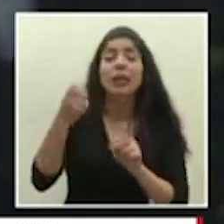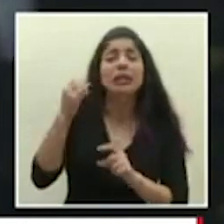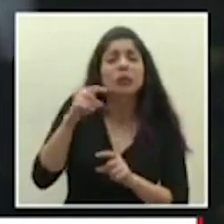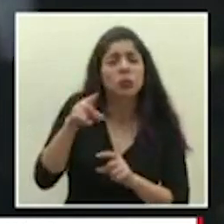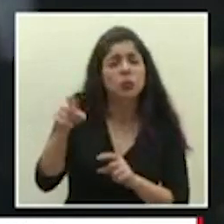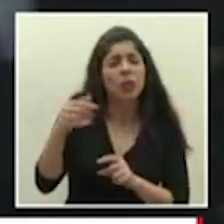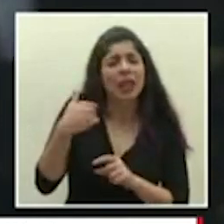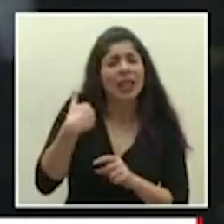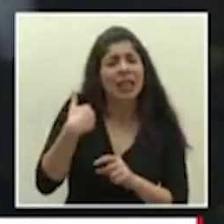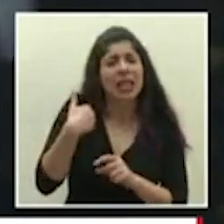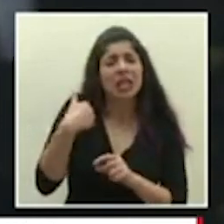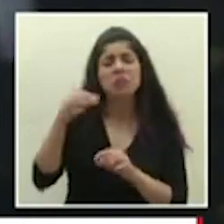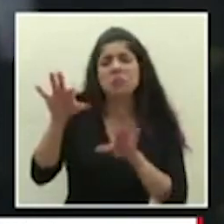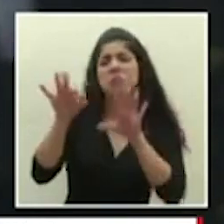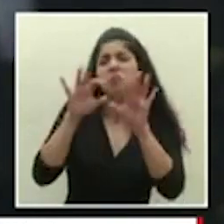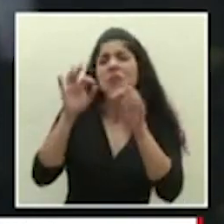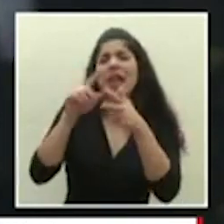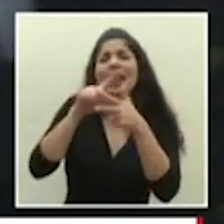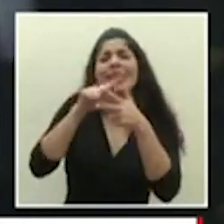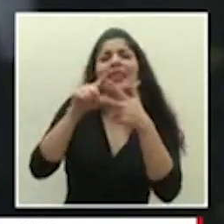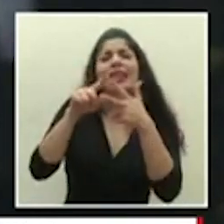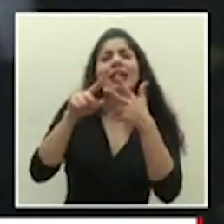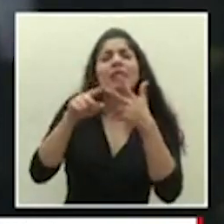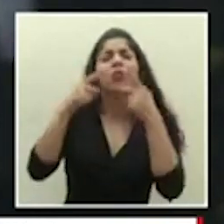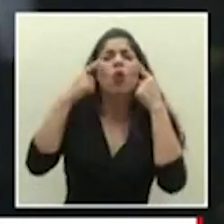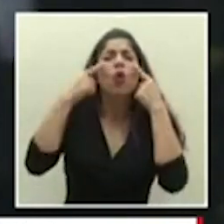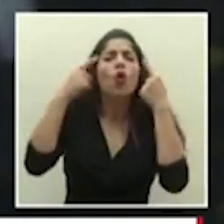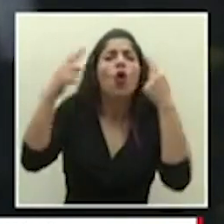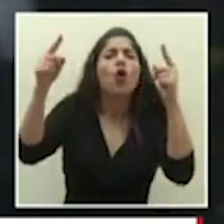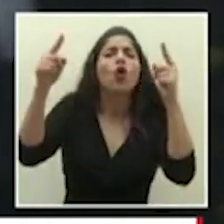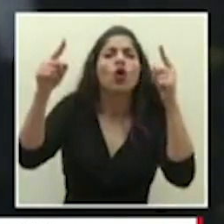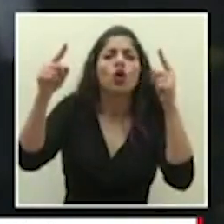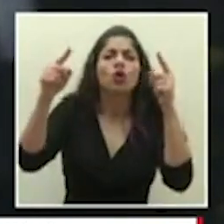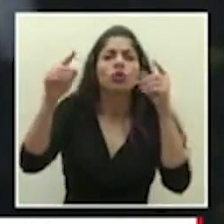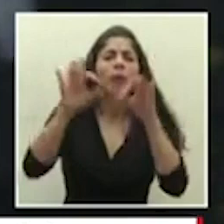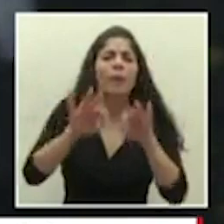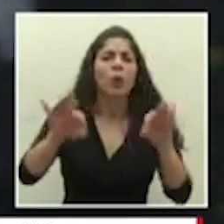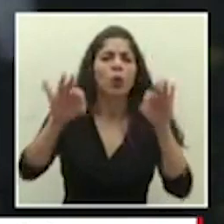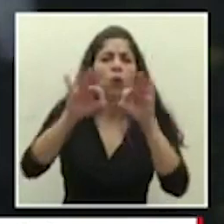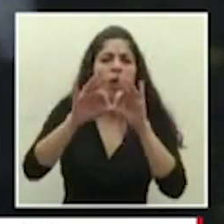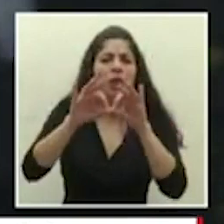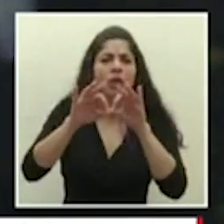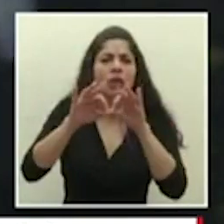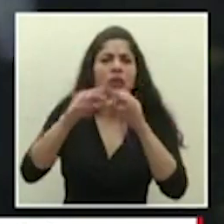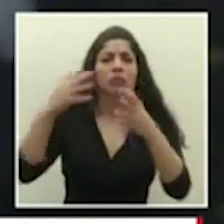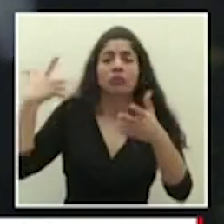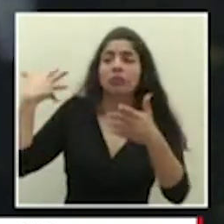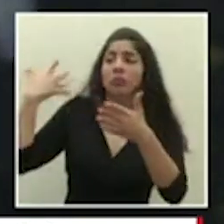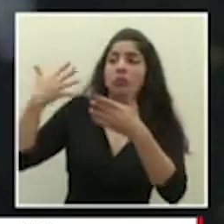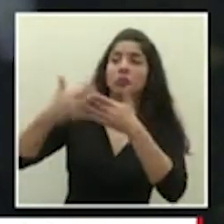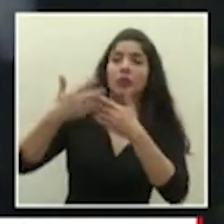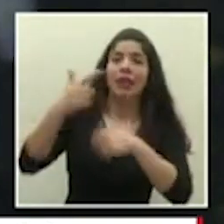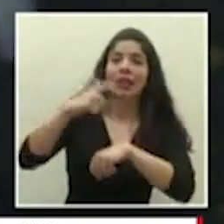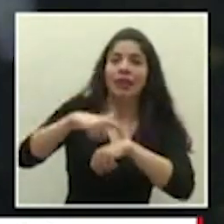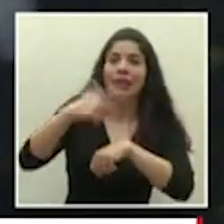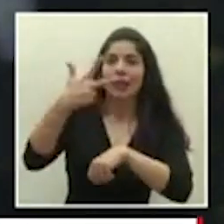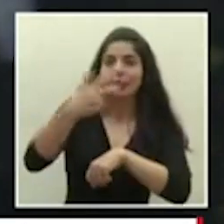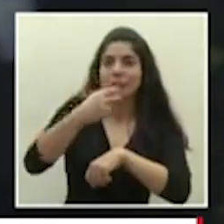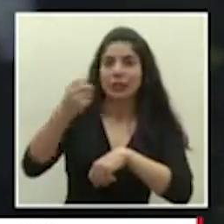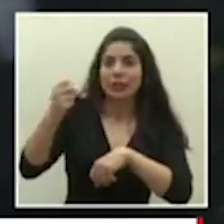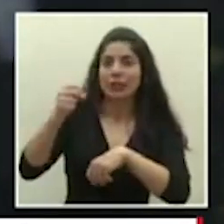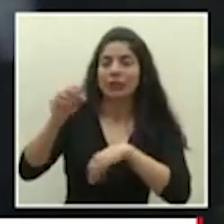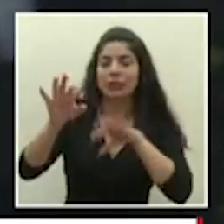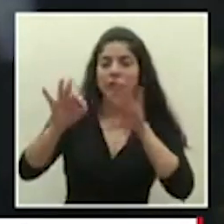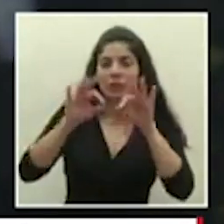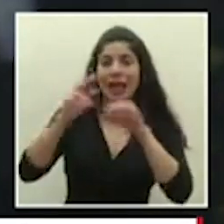tres logros clave a lo largo de este periodo de tres meses y